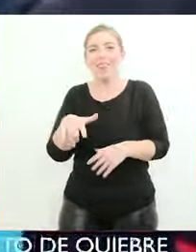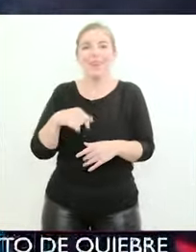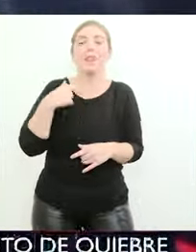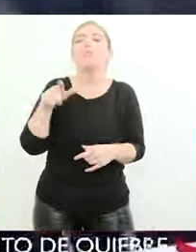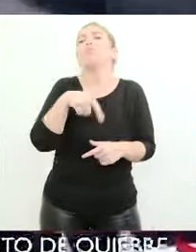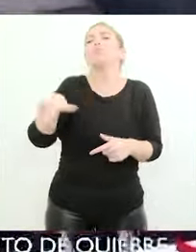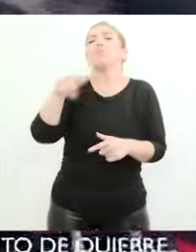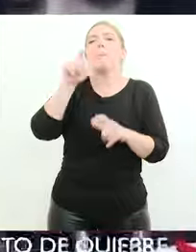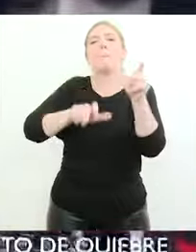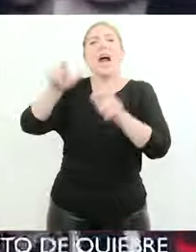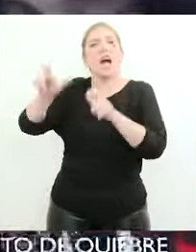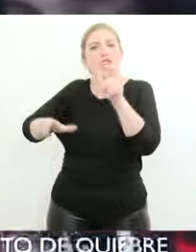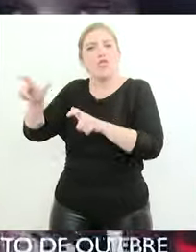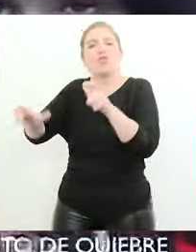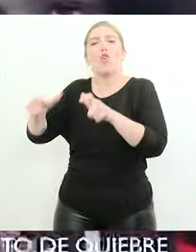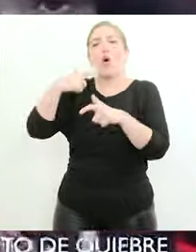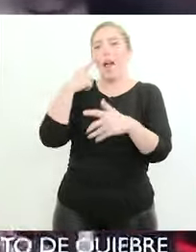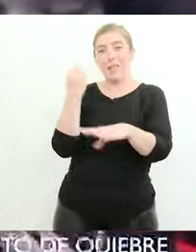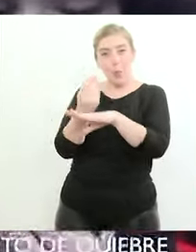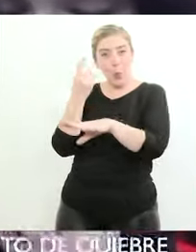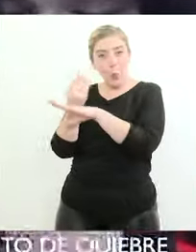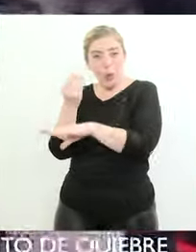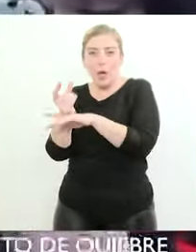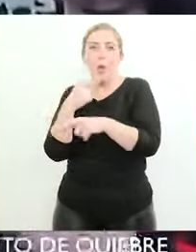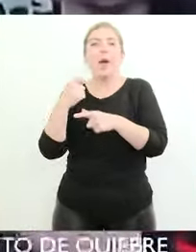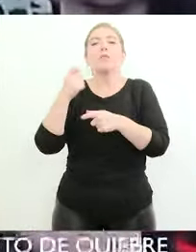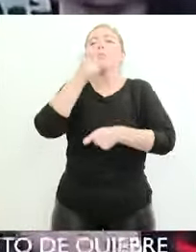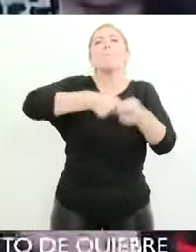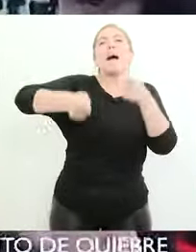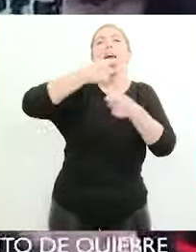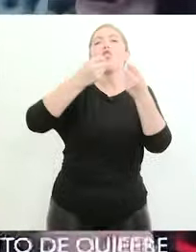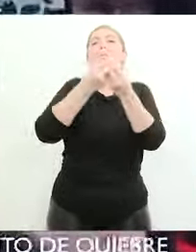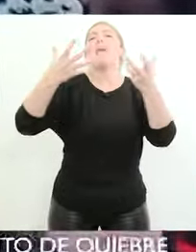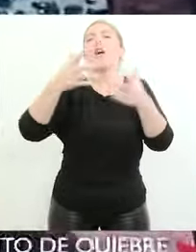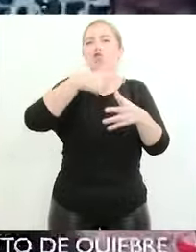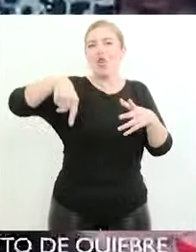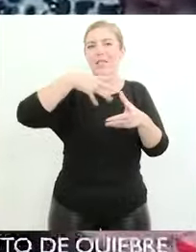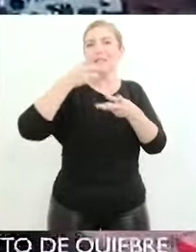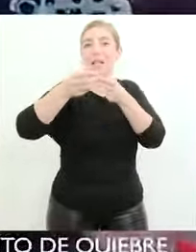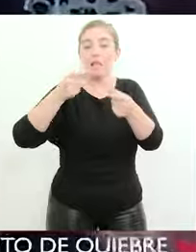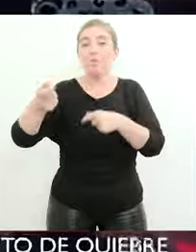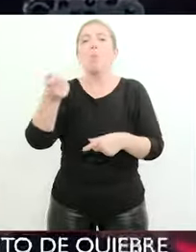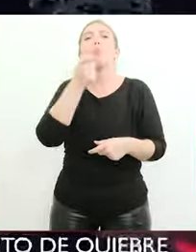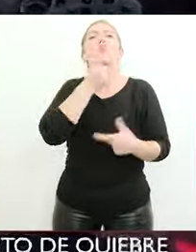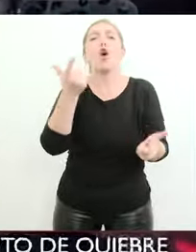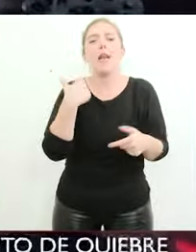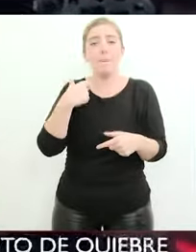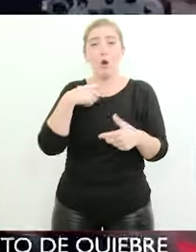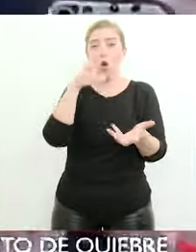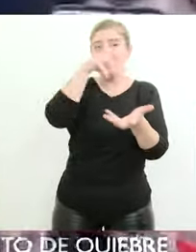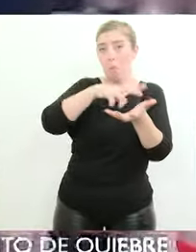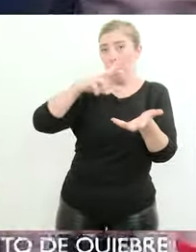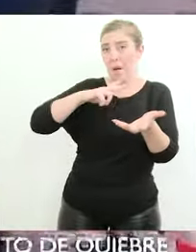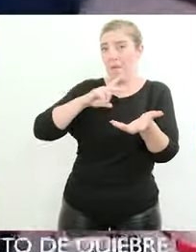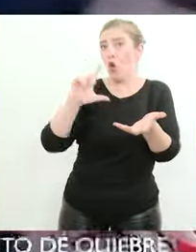sus habitantes se proveen de los mercados mayoristas en el caso de que no haya un privado que esté